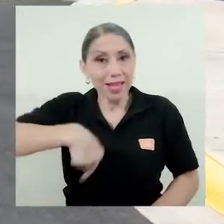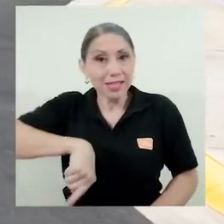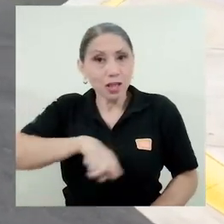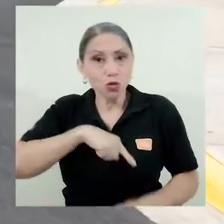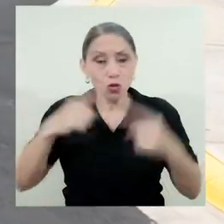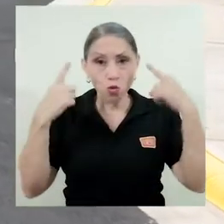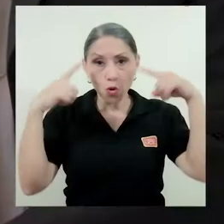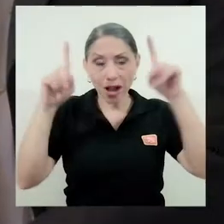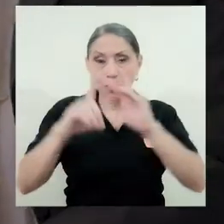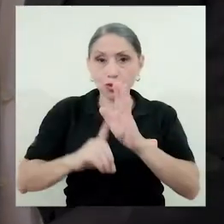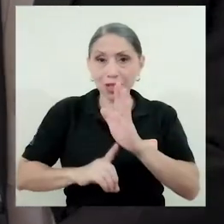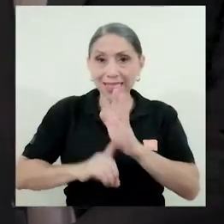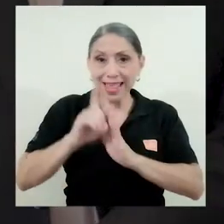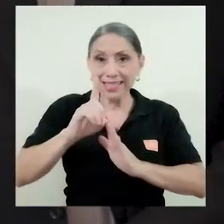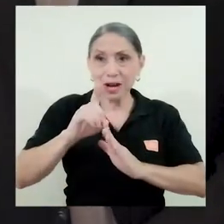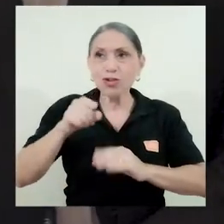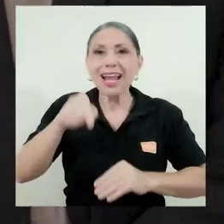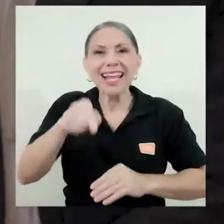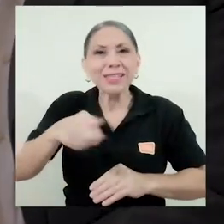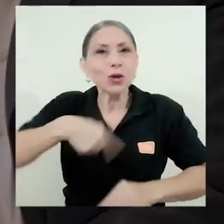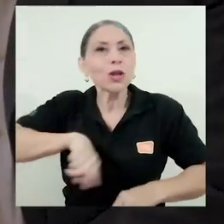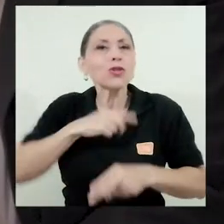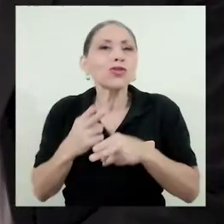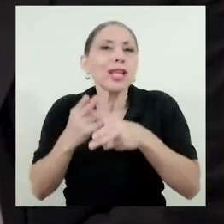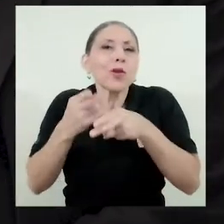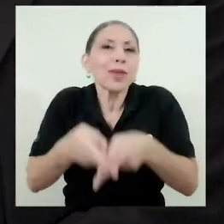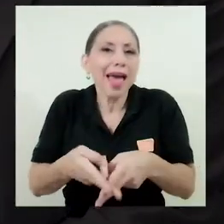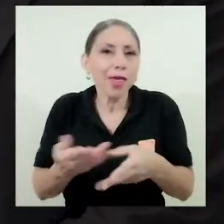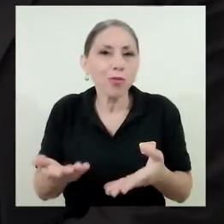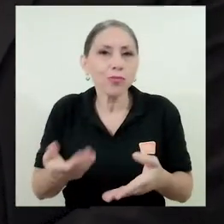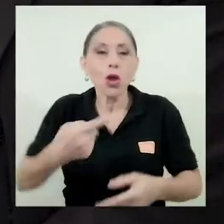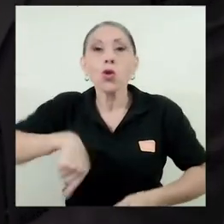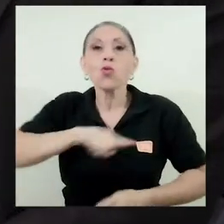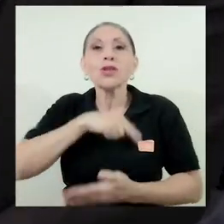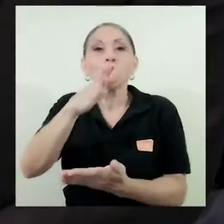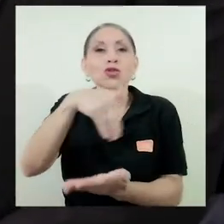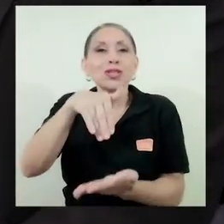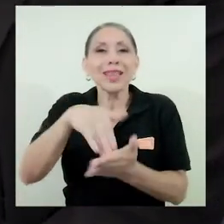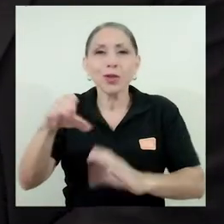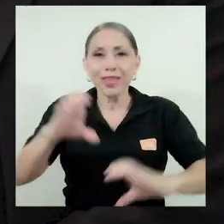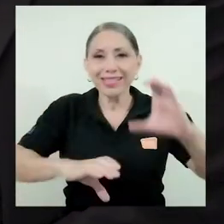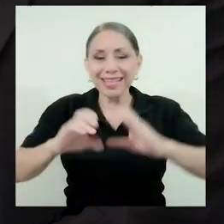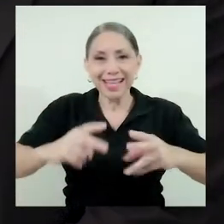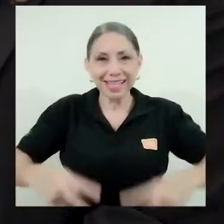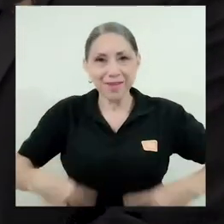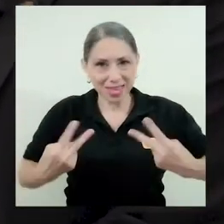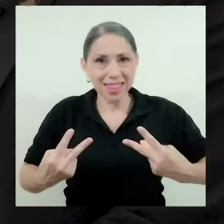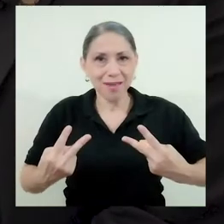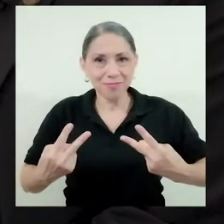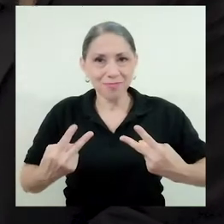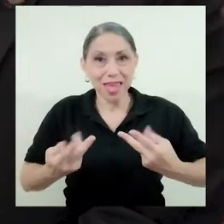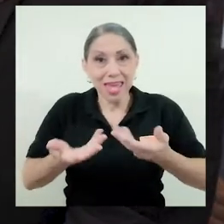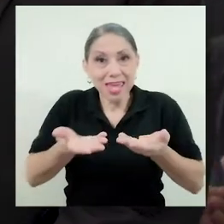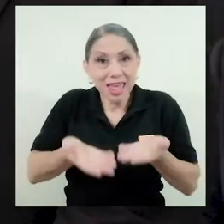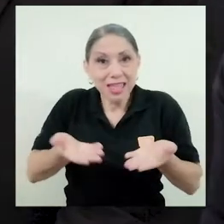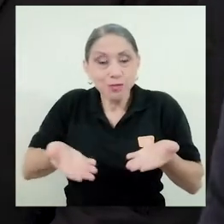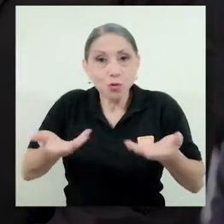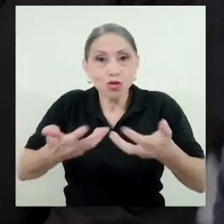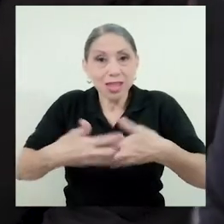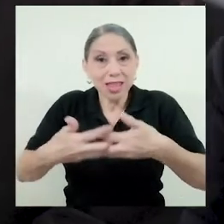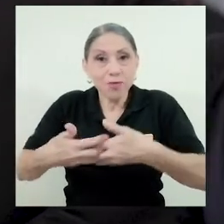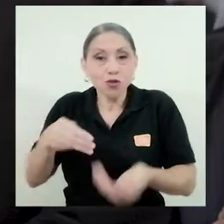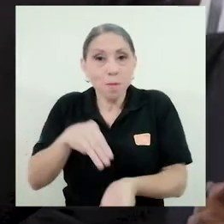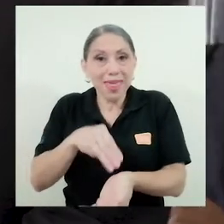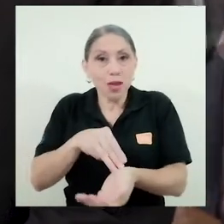nosotros logramos desarrollar esto que hemos denominado nuestro Centro de Ciencias de la Vida y de dispositivos